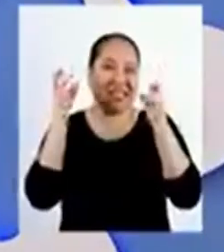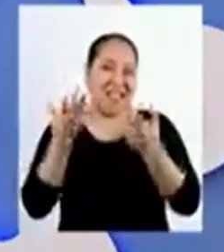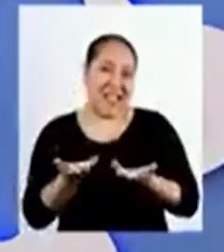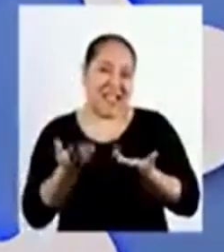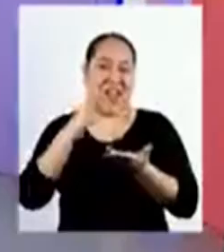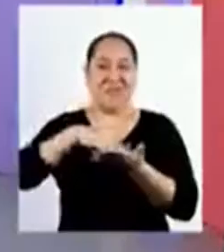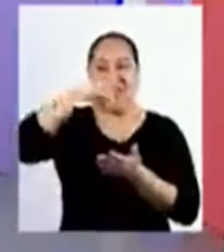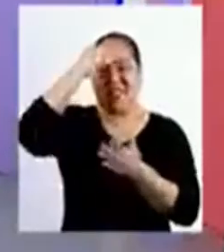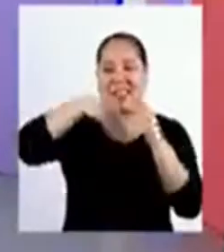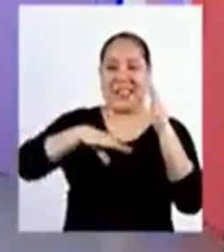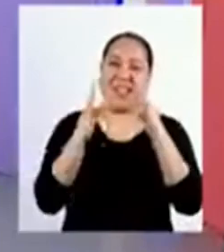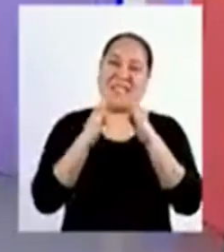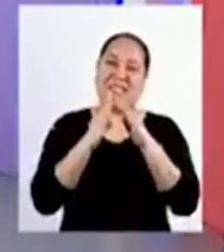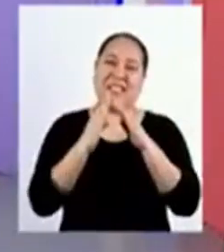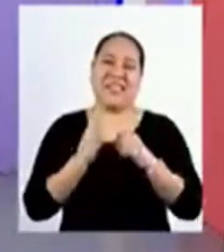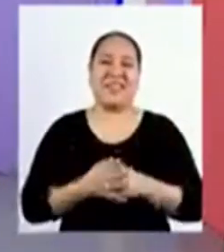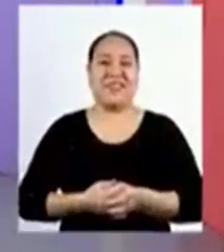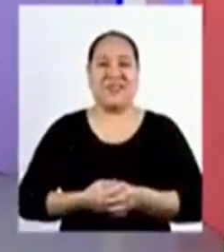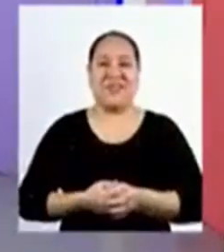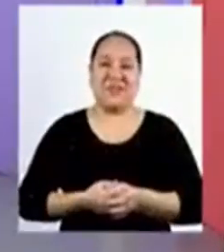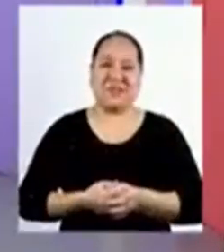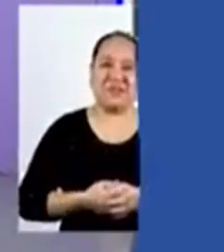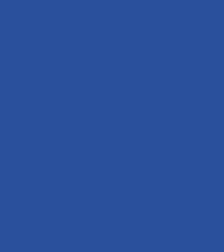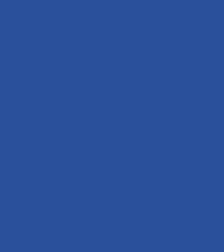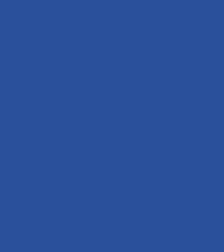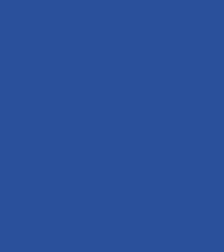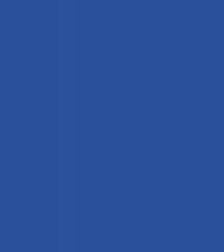tema en... ¡Aprendo en Casa!